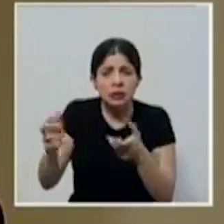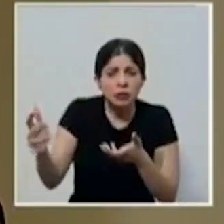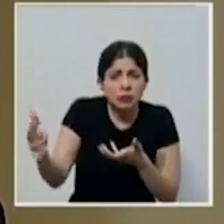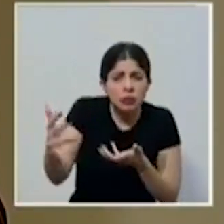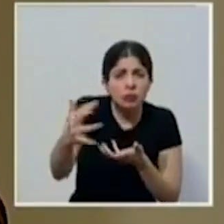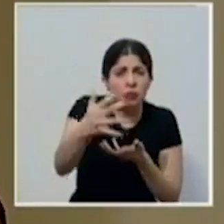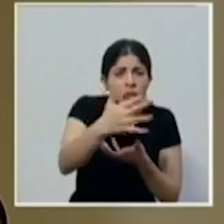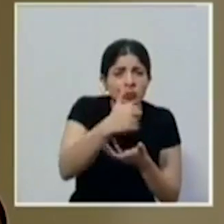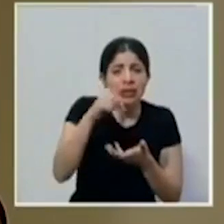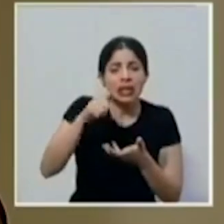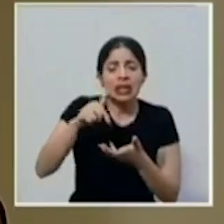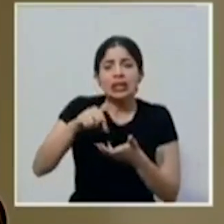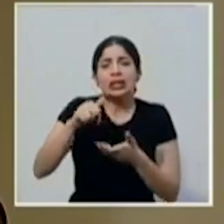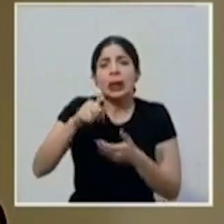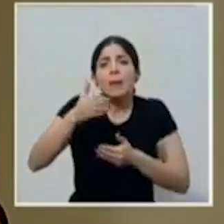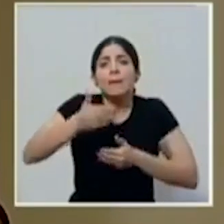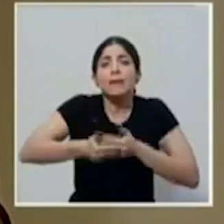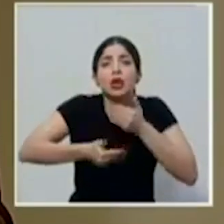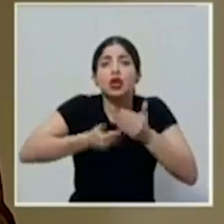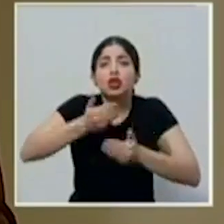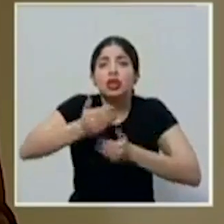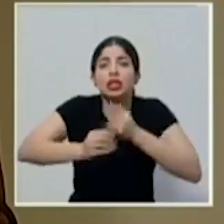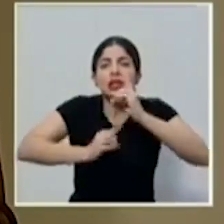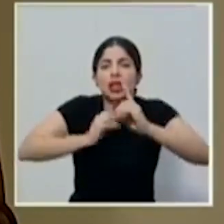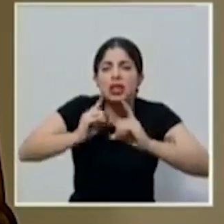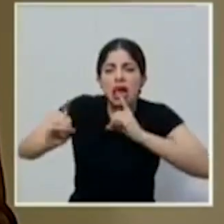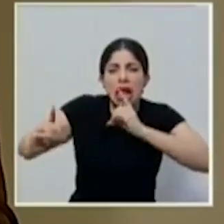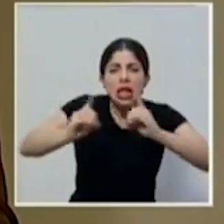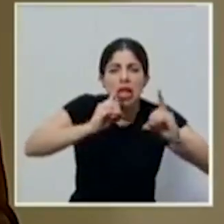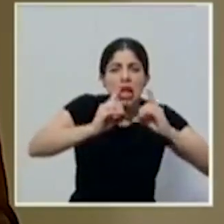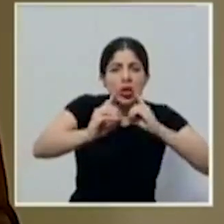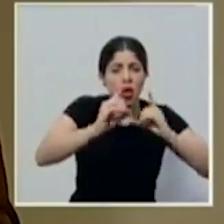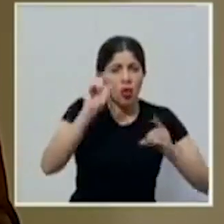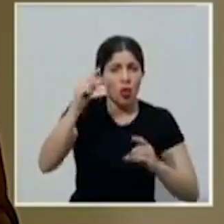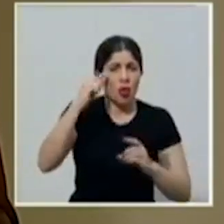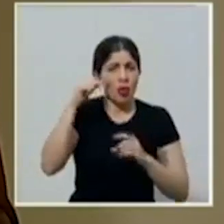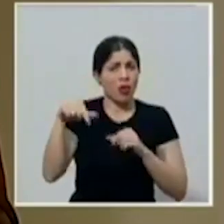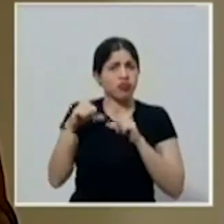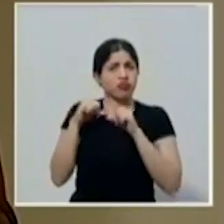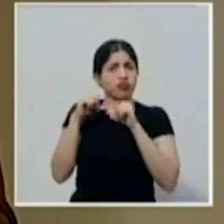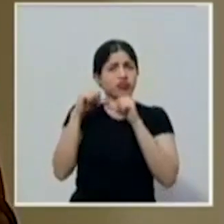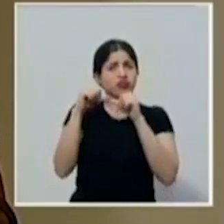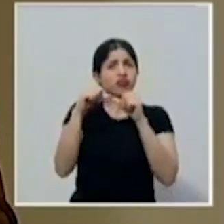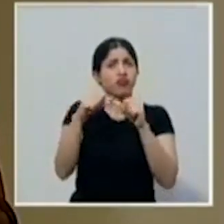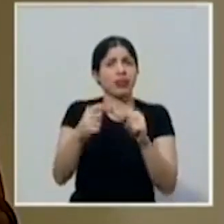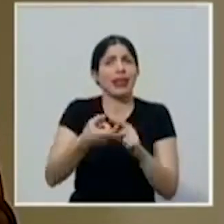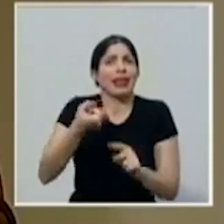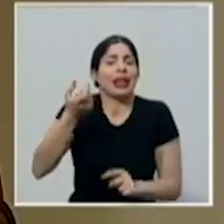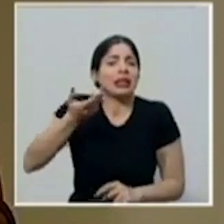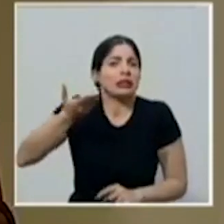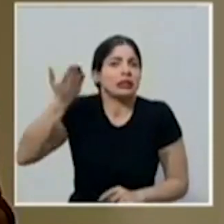esfuerzo, de este proceso de diálogo con lo que el gobierno ha venido desarrollando desde